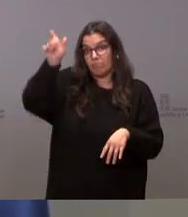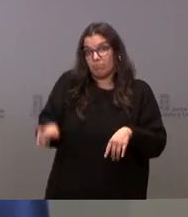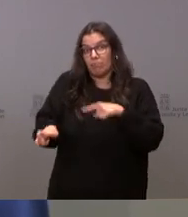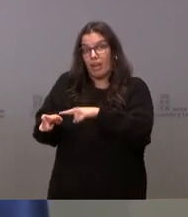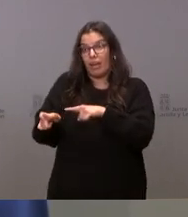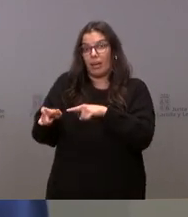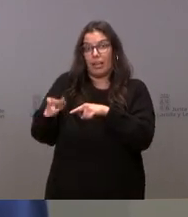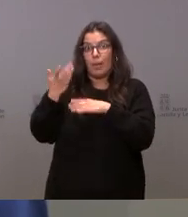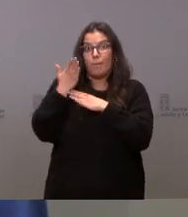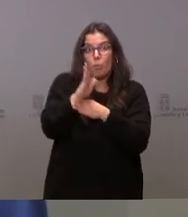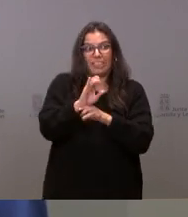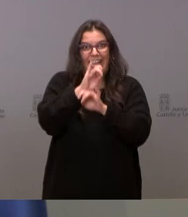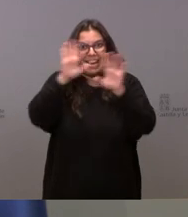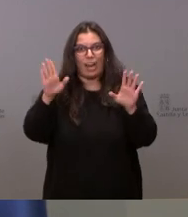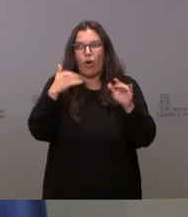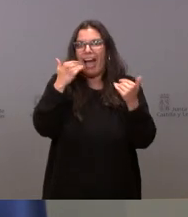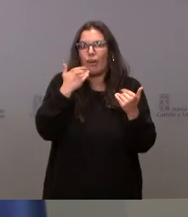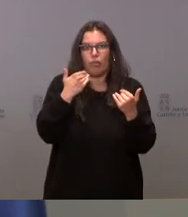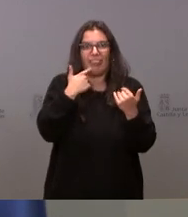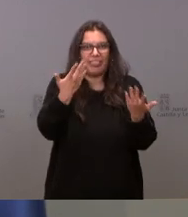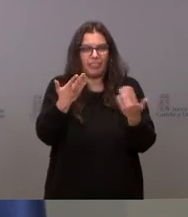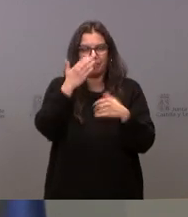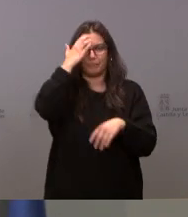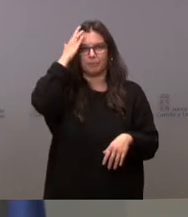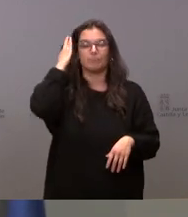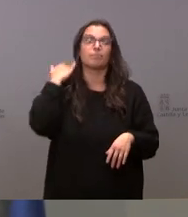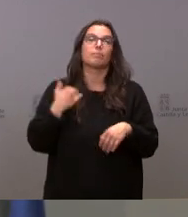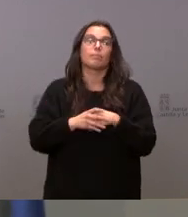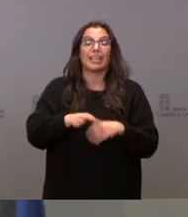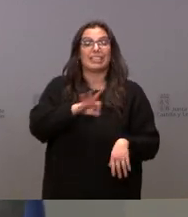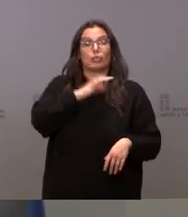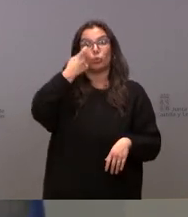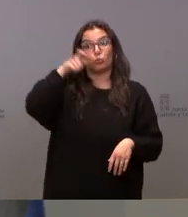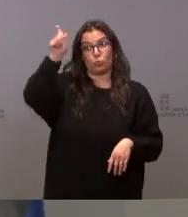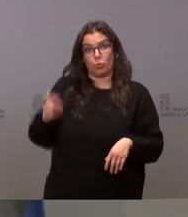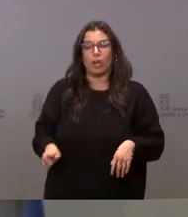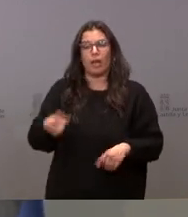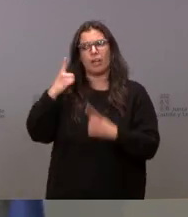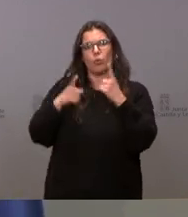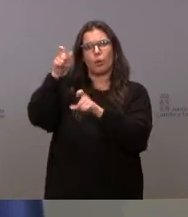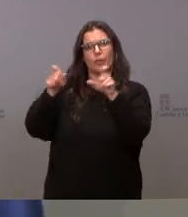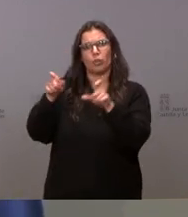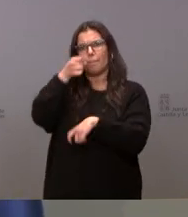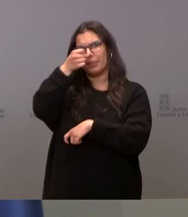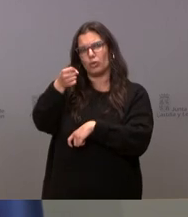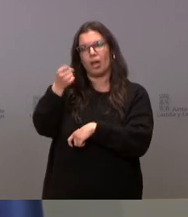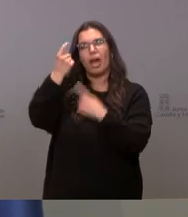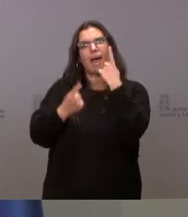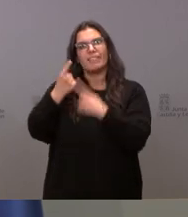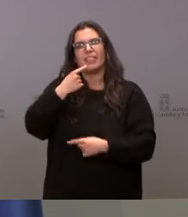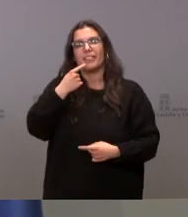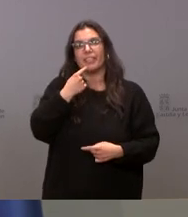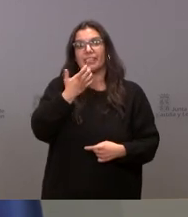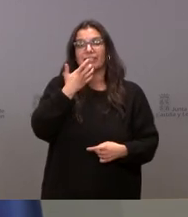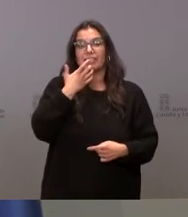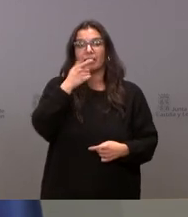alguna propuesta en concreto es decir que el señor Tudanca otras cosas varios miembros del Partido Socialista en alguna ocasión han dicho que si esto